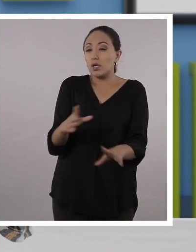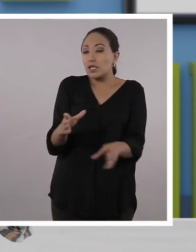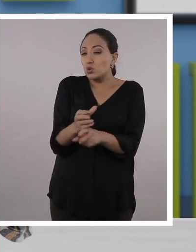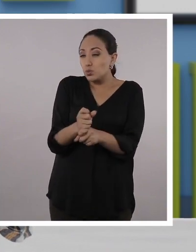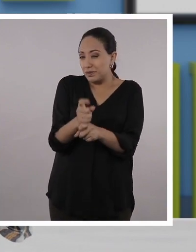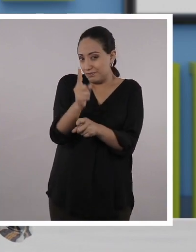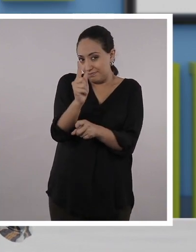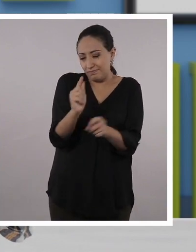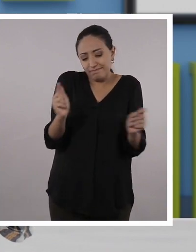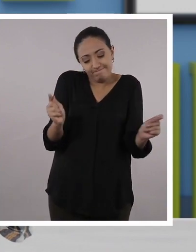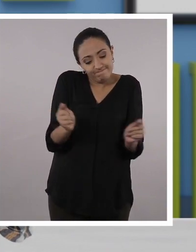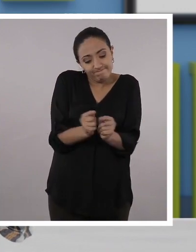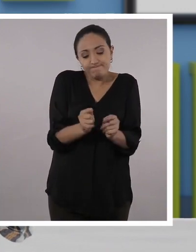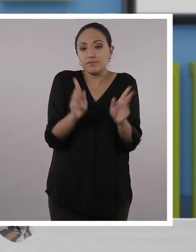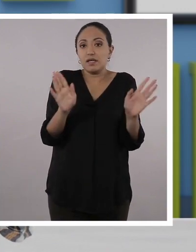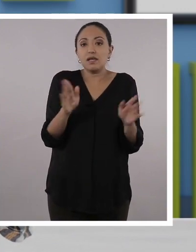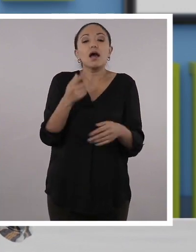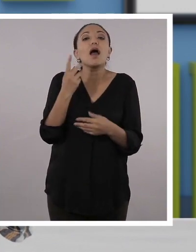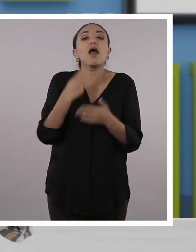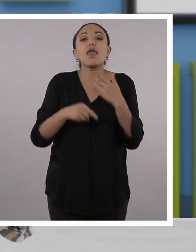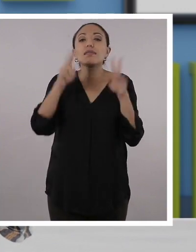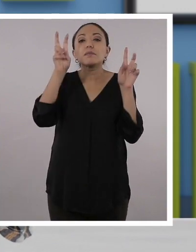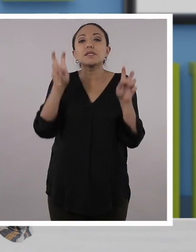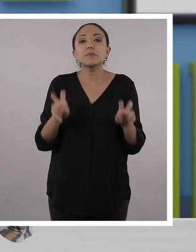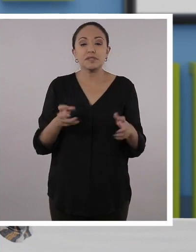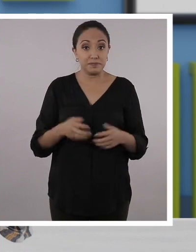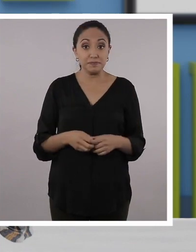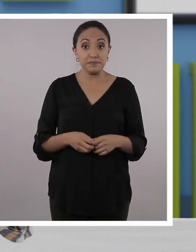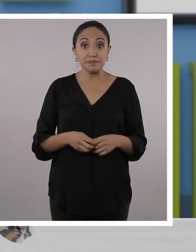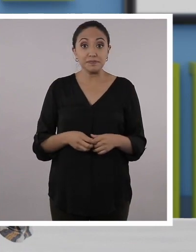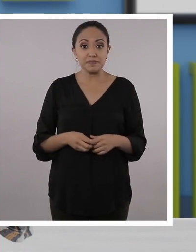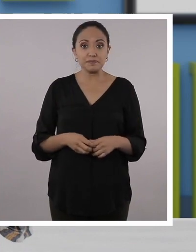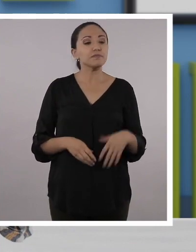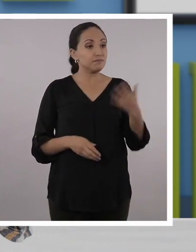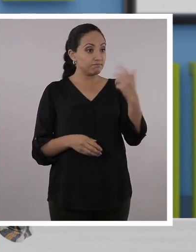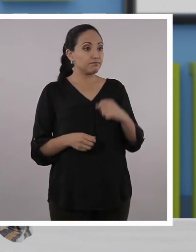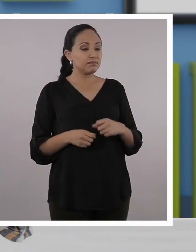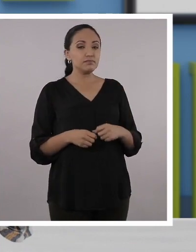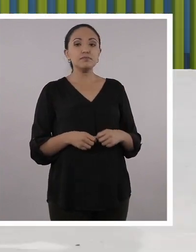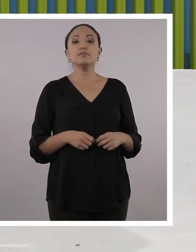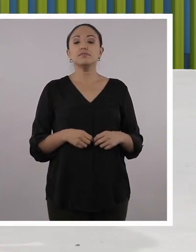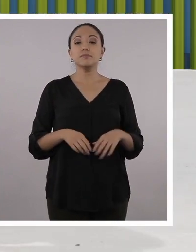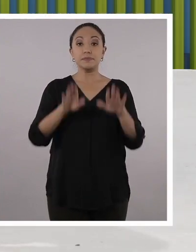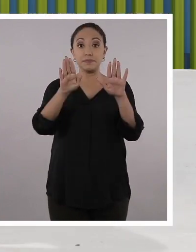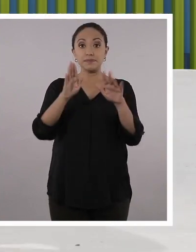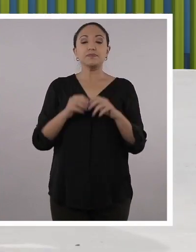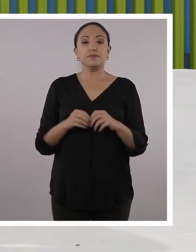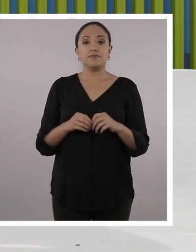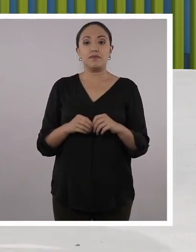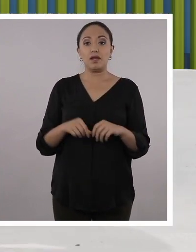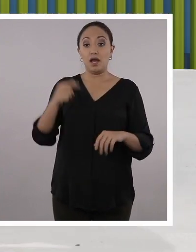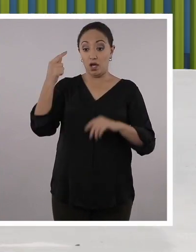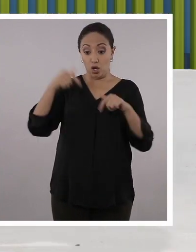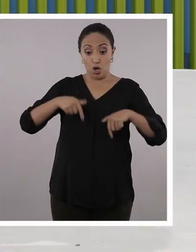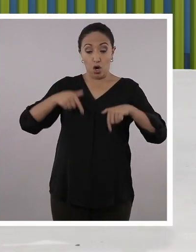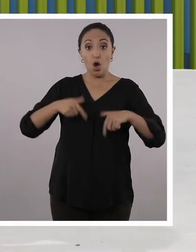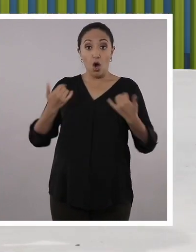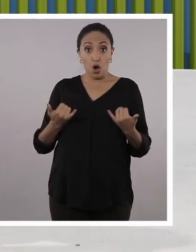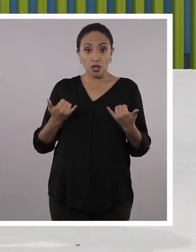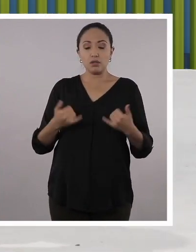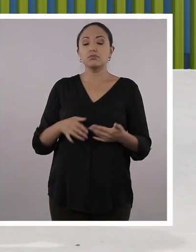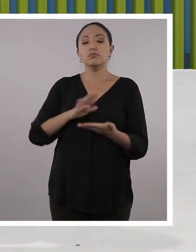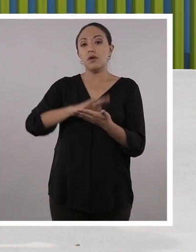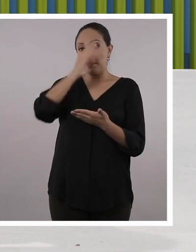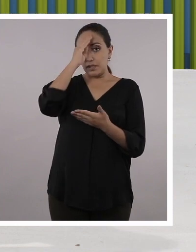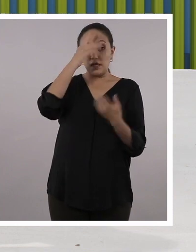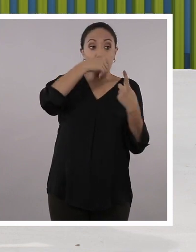profe, ¿qué tal si les hacemos un pequeño resumen de la clase? ¿Qué es lo que vimos y qué son los temas que tratamos? ¿Te parece? Vamos, Santi. Hagámosle. Chicos y chicas, el día de